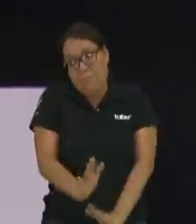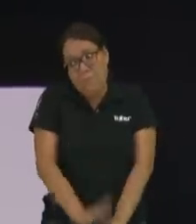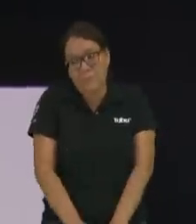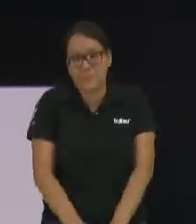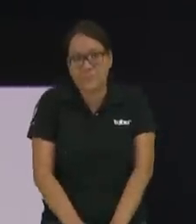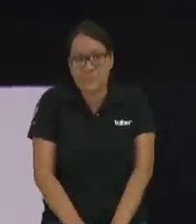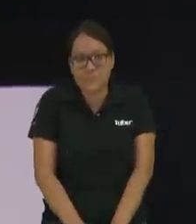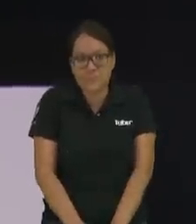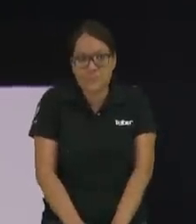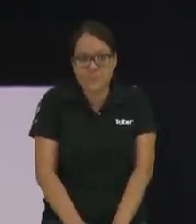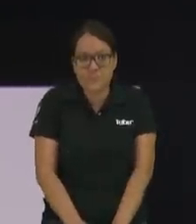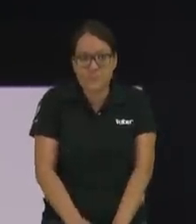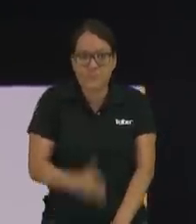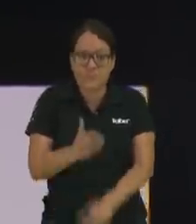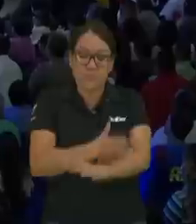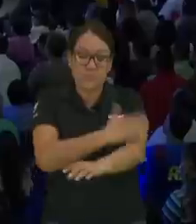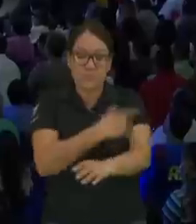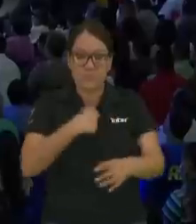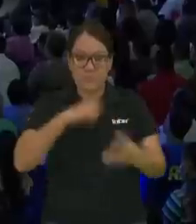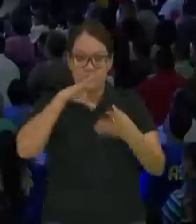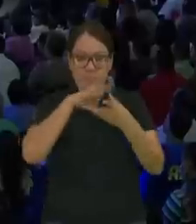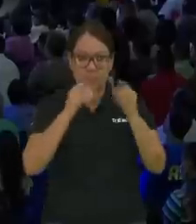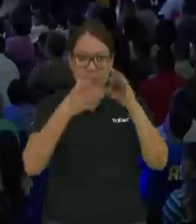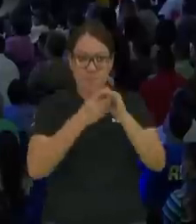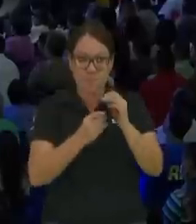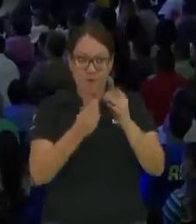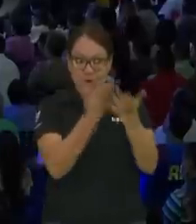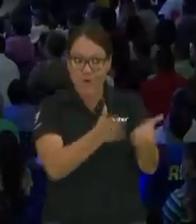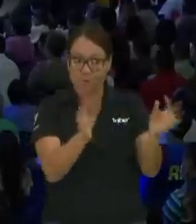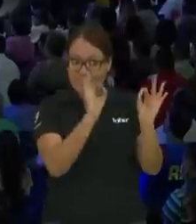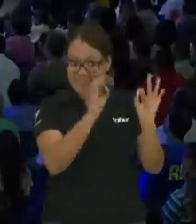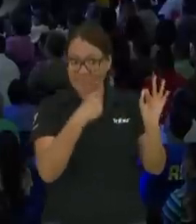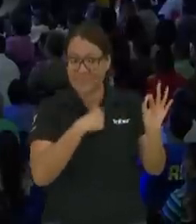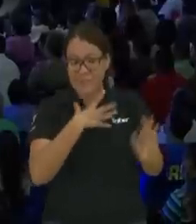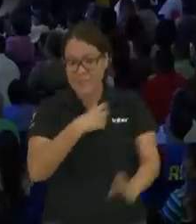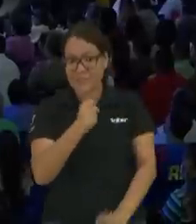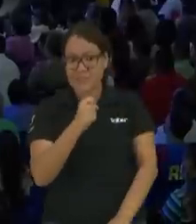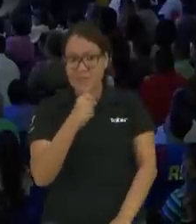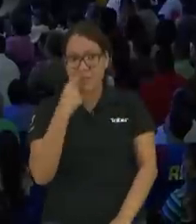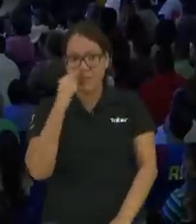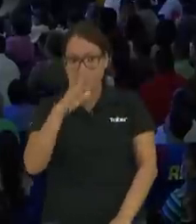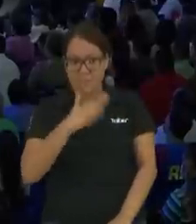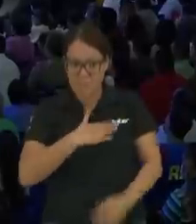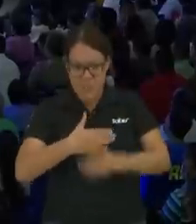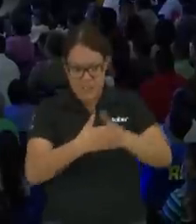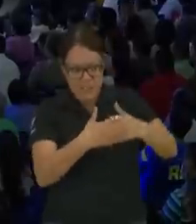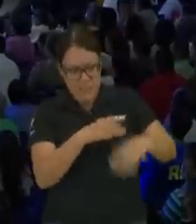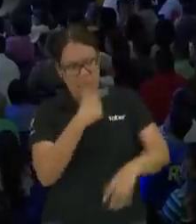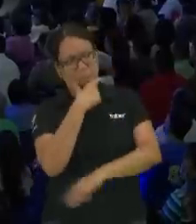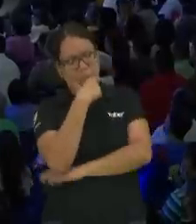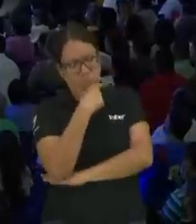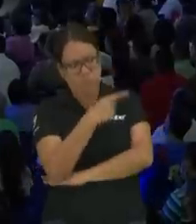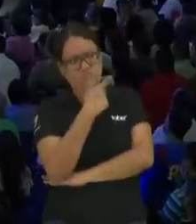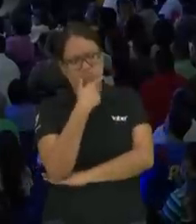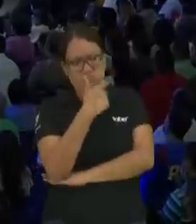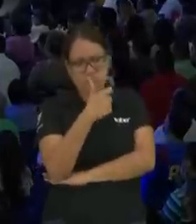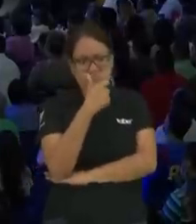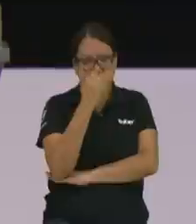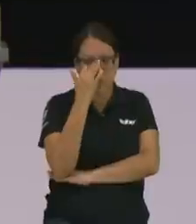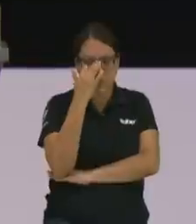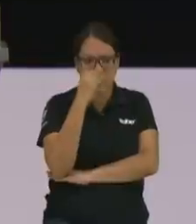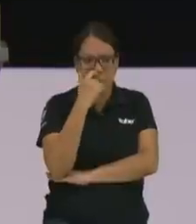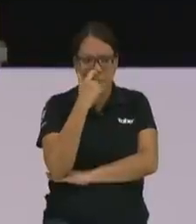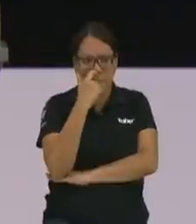yo se los comentaba a mí me gustan las cosas buenas y a veces veo amigos que prosperan de una manera tan rápida y uno dice